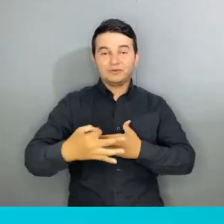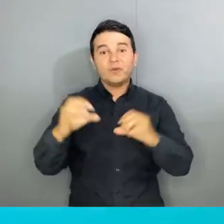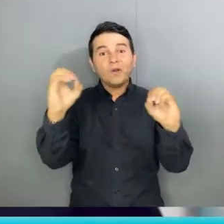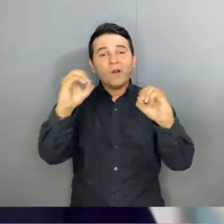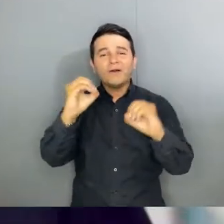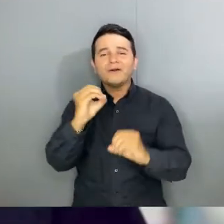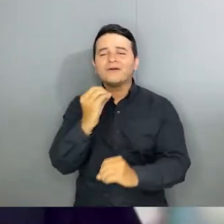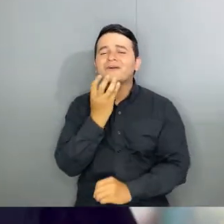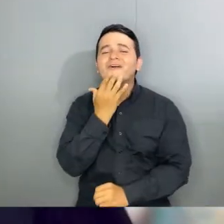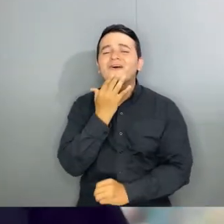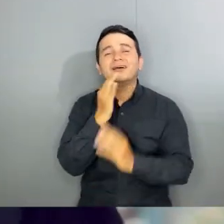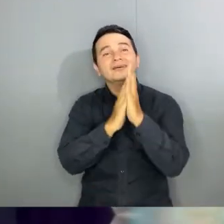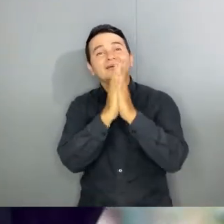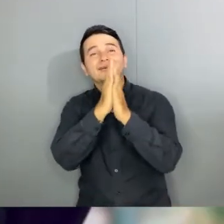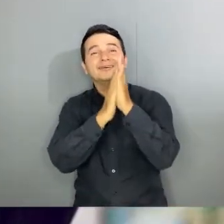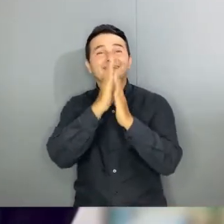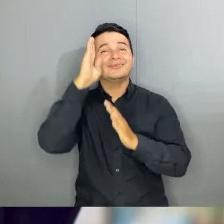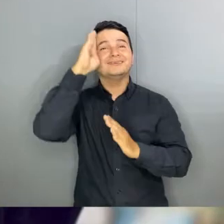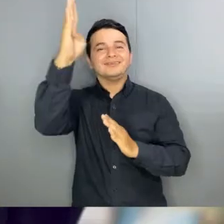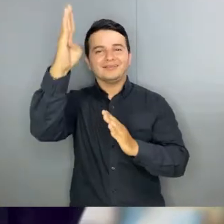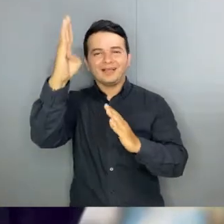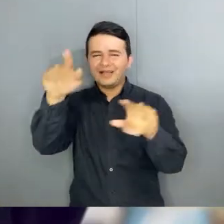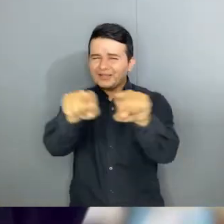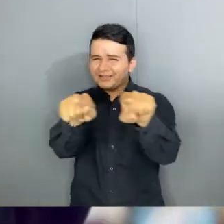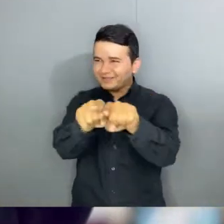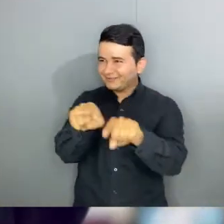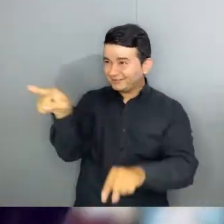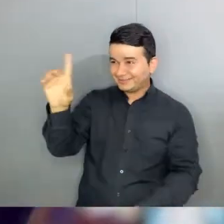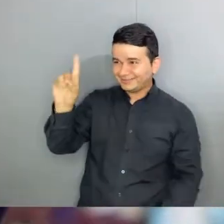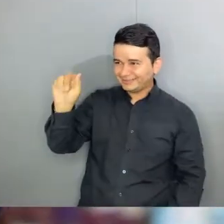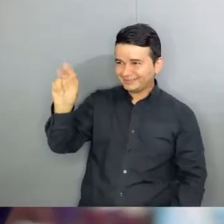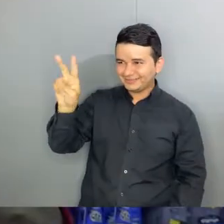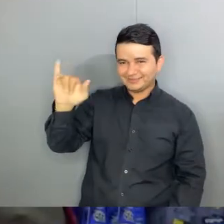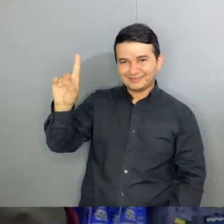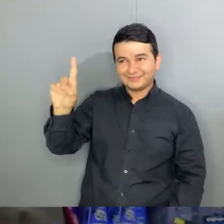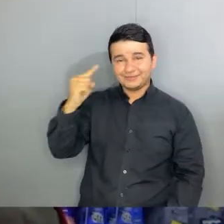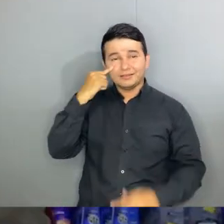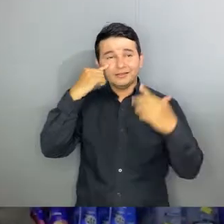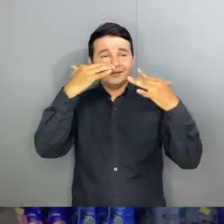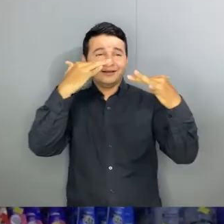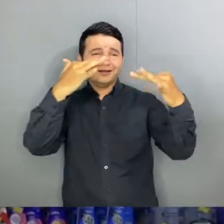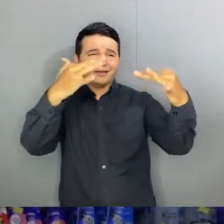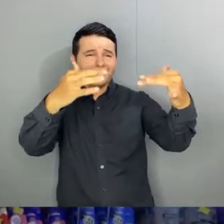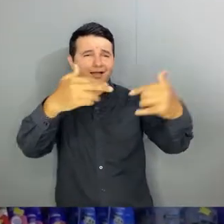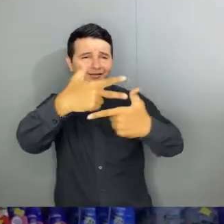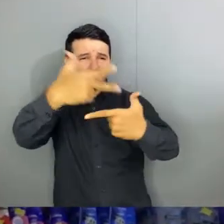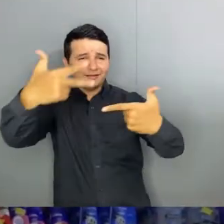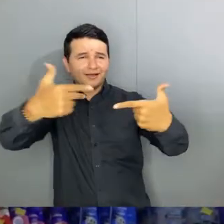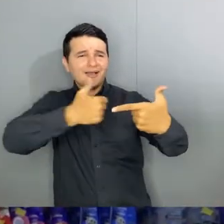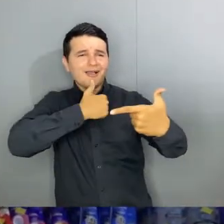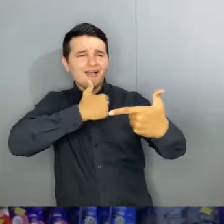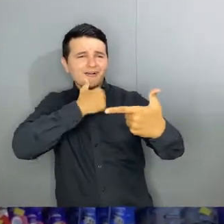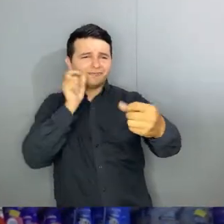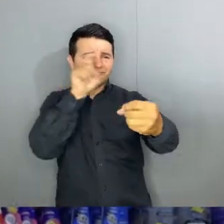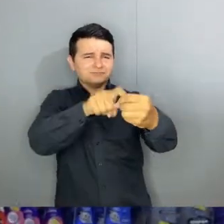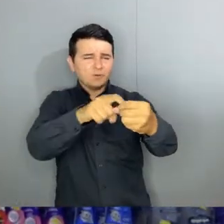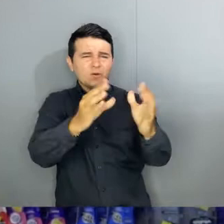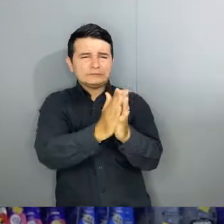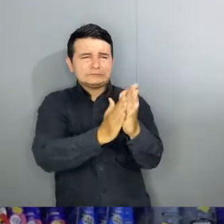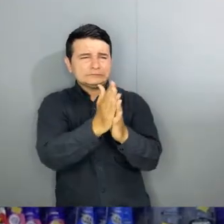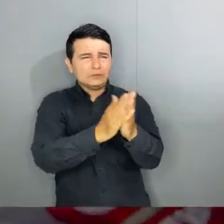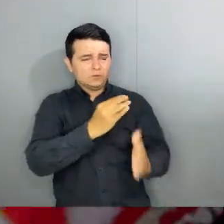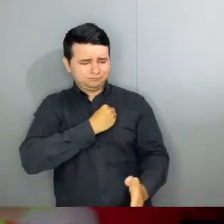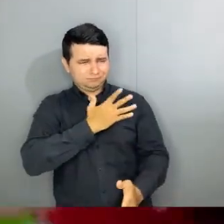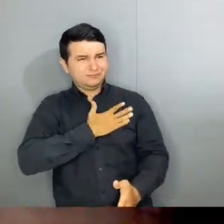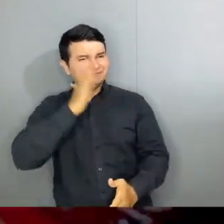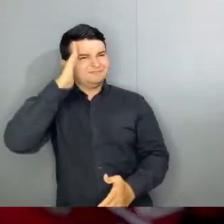honestidad, o del color de la esperanza como los ojos de David, quien vio en el Fondo de Empleados de Aguas Capital Cúcuta